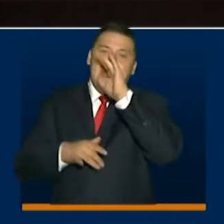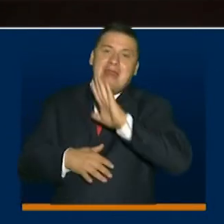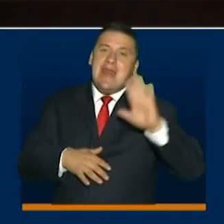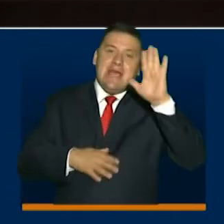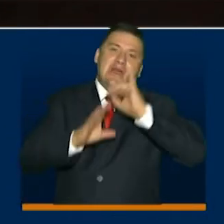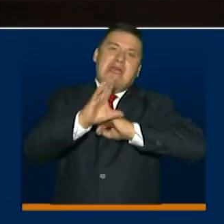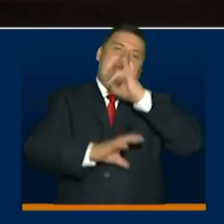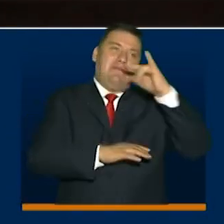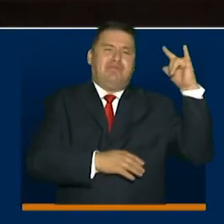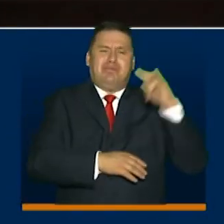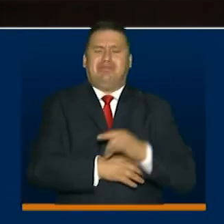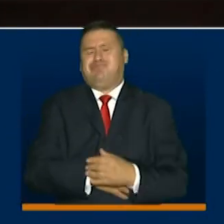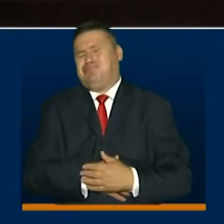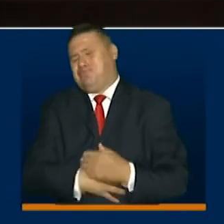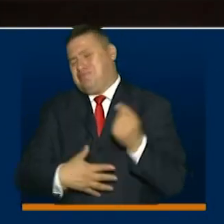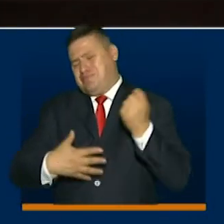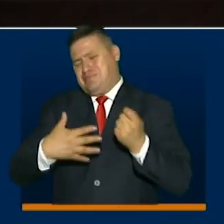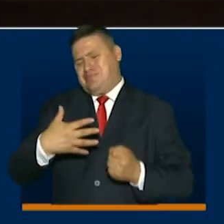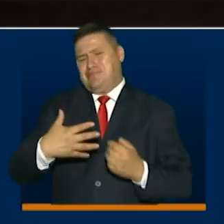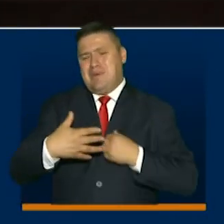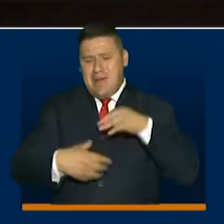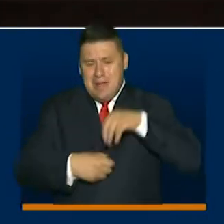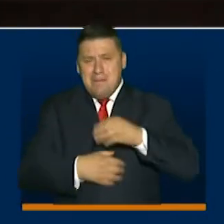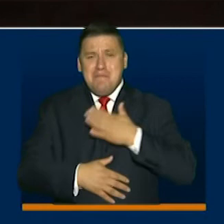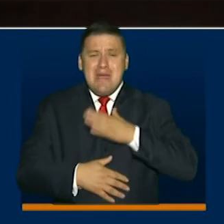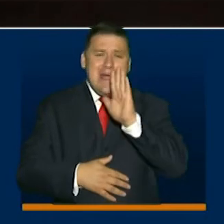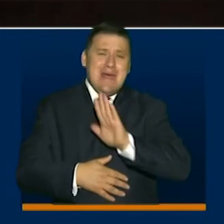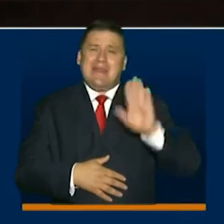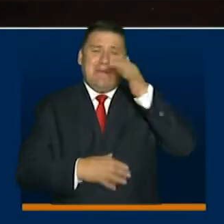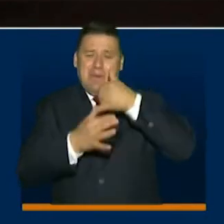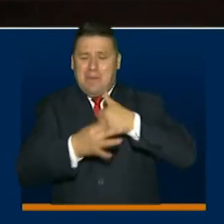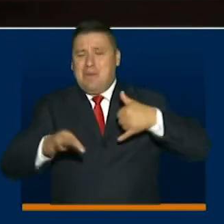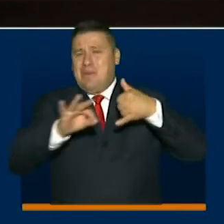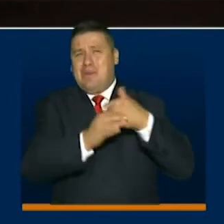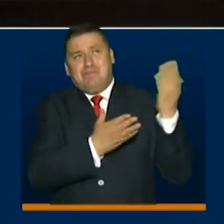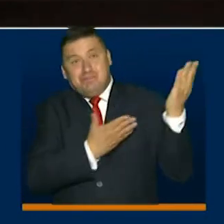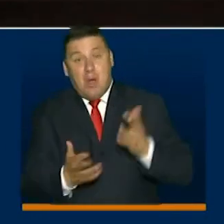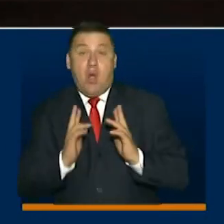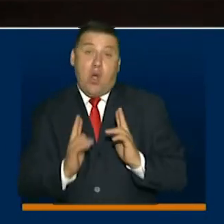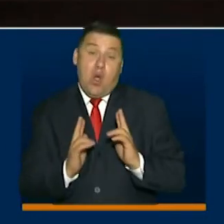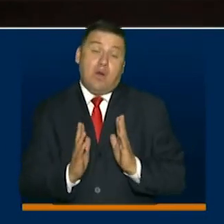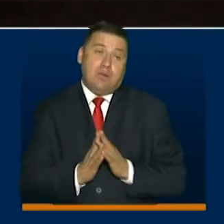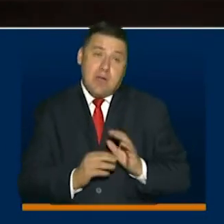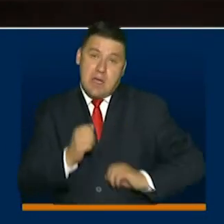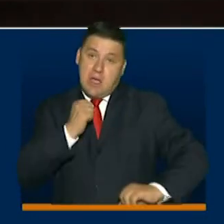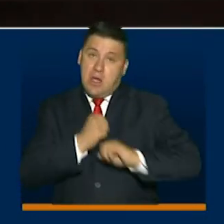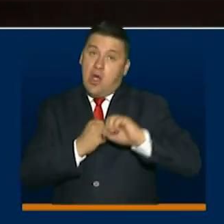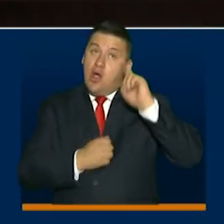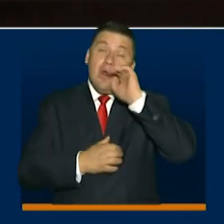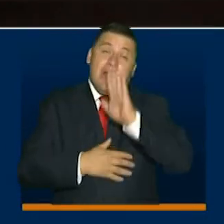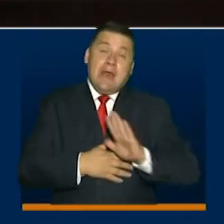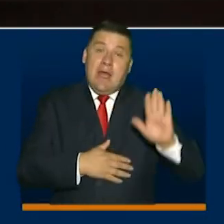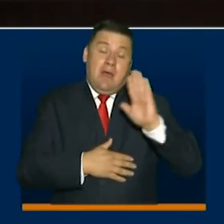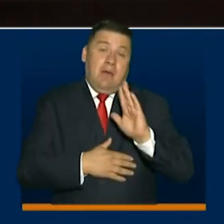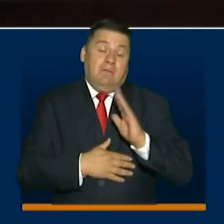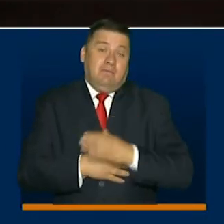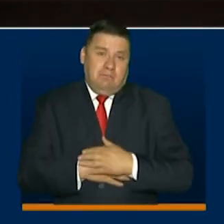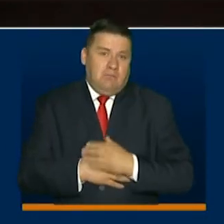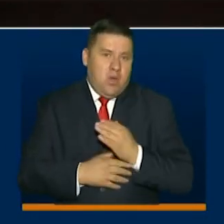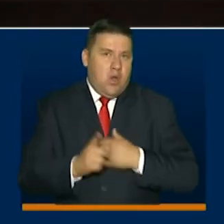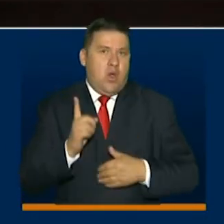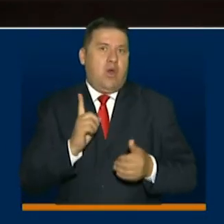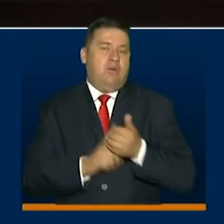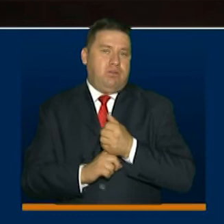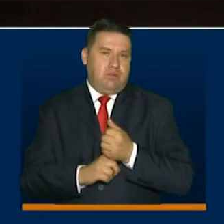extranjeros. Son muchas las bondades de nuestro departamento, señor presidente, que esperamos contar con todo el apoyo del gobierno nacional para